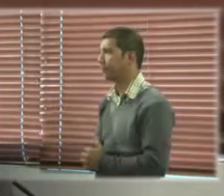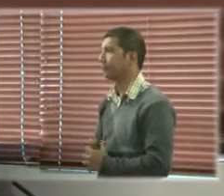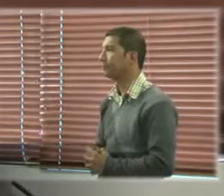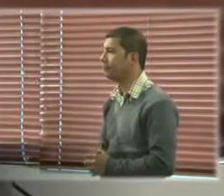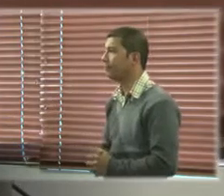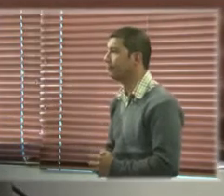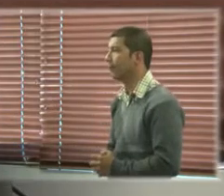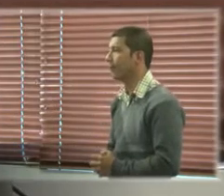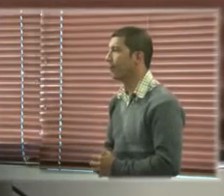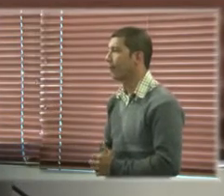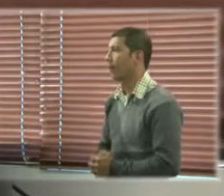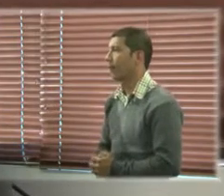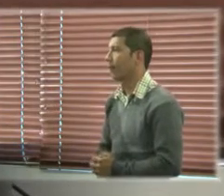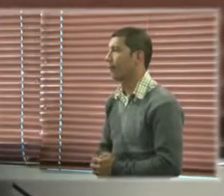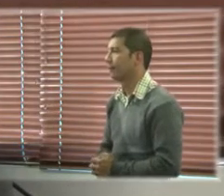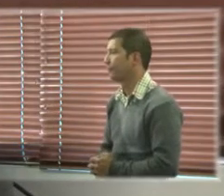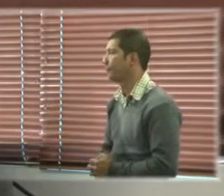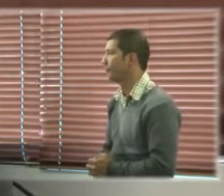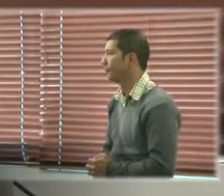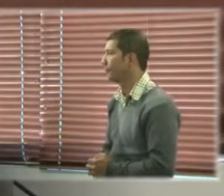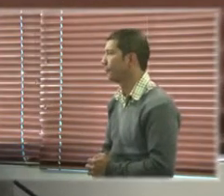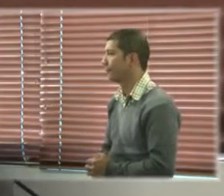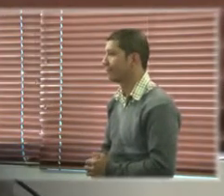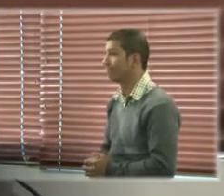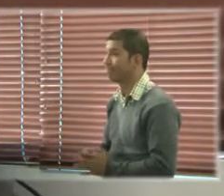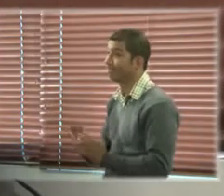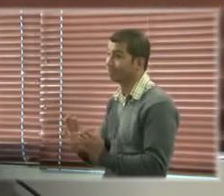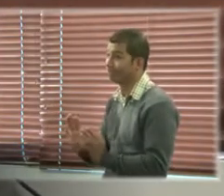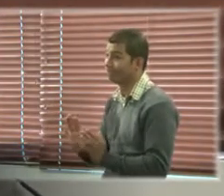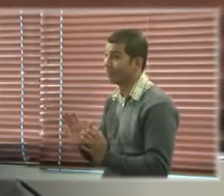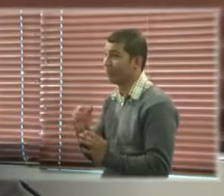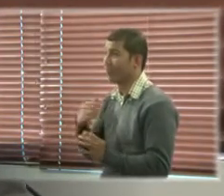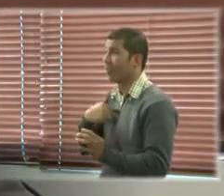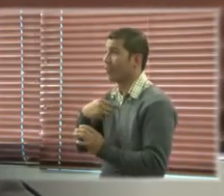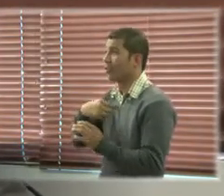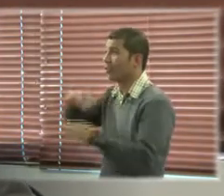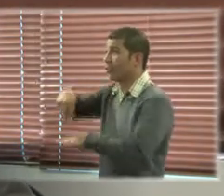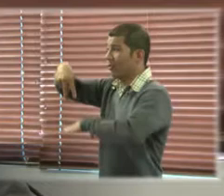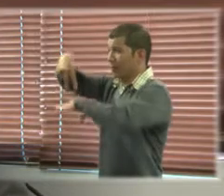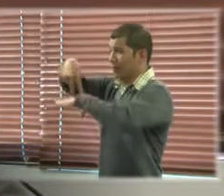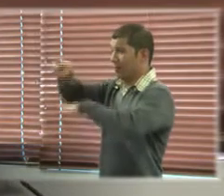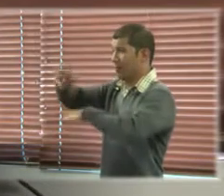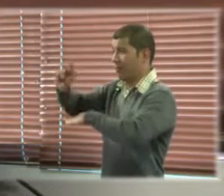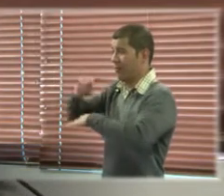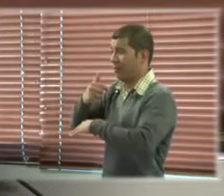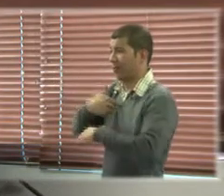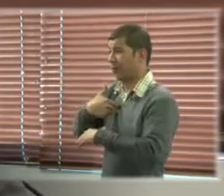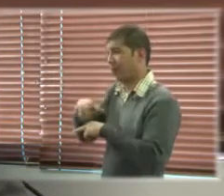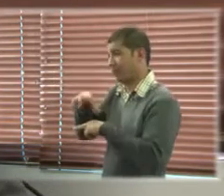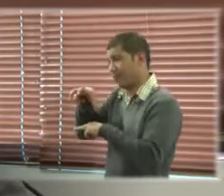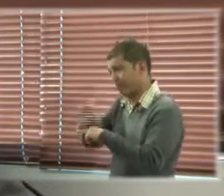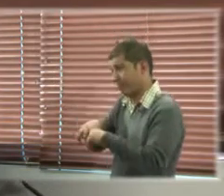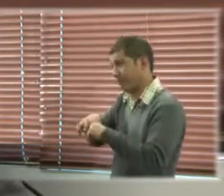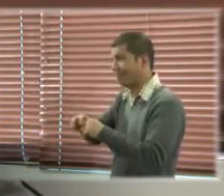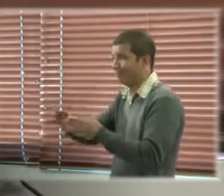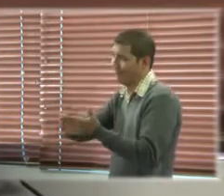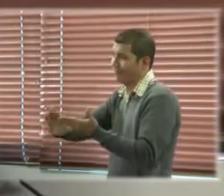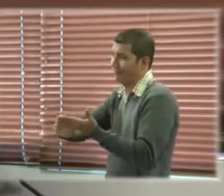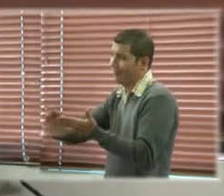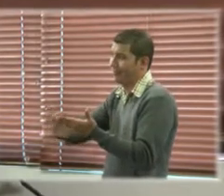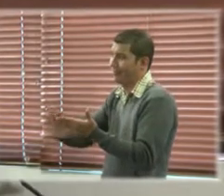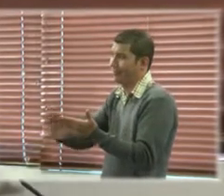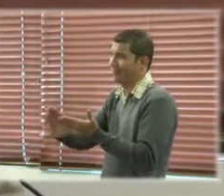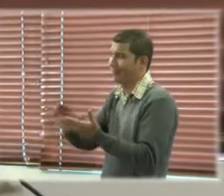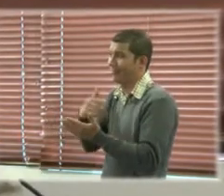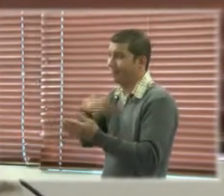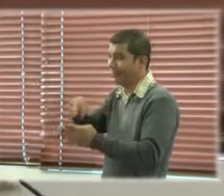Pues con el permiso de ustedes, me voy a quedar aquí sentada, así puedo usar mi computadora también para poder explicar